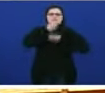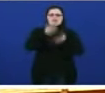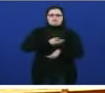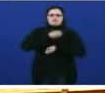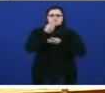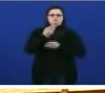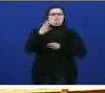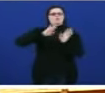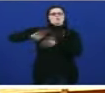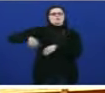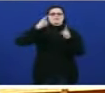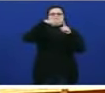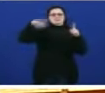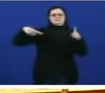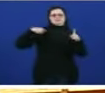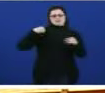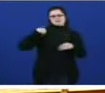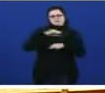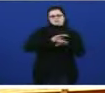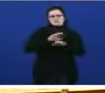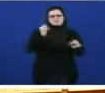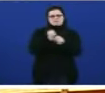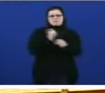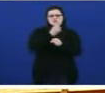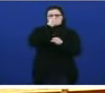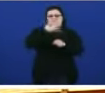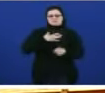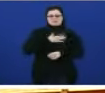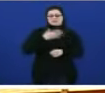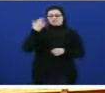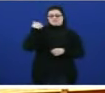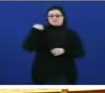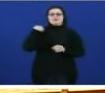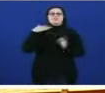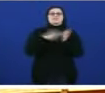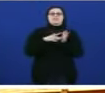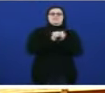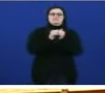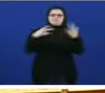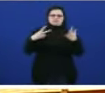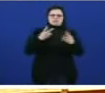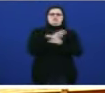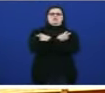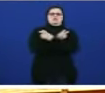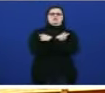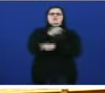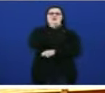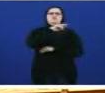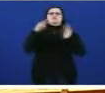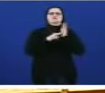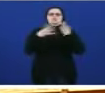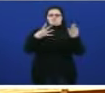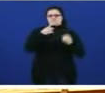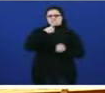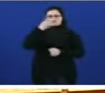A última estatística publicada pola Consellería de Traballo e Benestar é do 27 de novembro 27 de novembro do ano 2009.